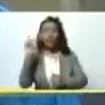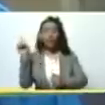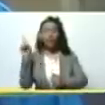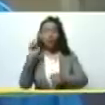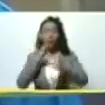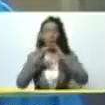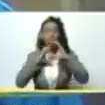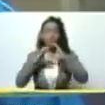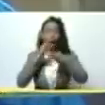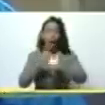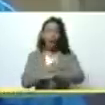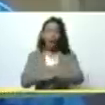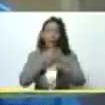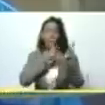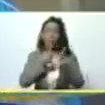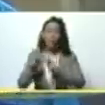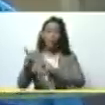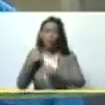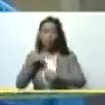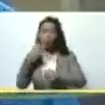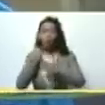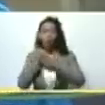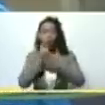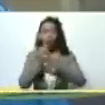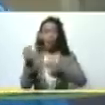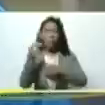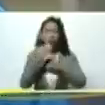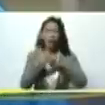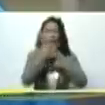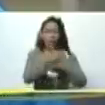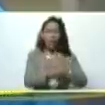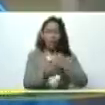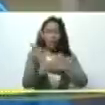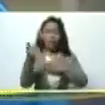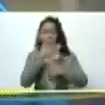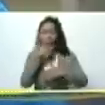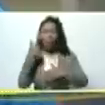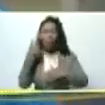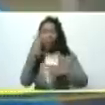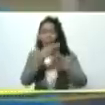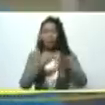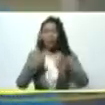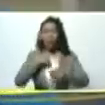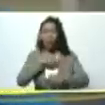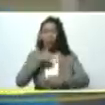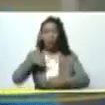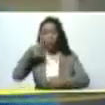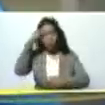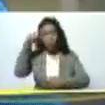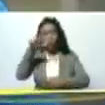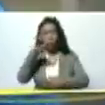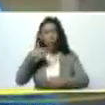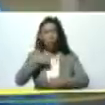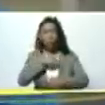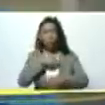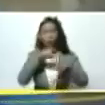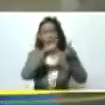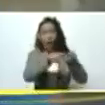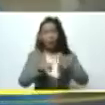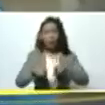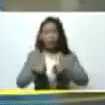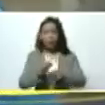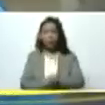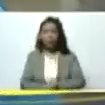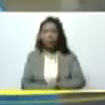que con toda seguridad le vamos a llevar adelante para producir mejores insumos para nuestro pueblo para nuestros campesinos en